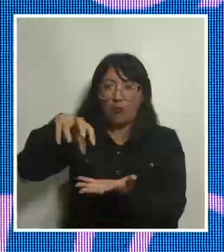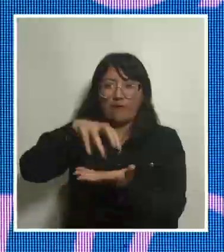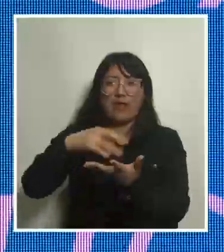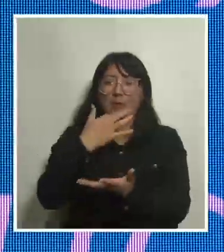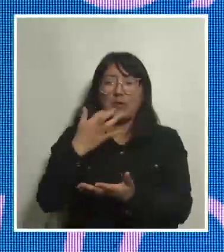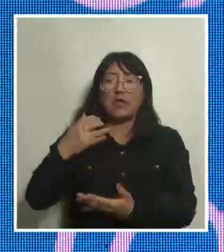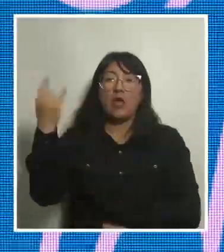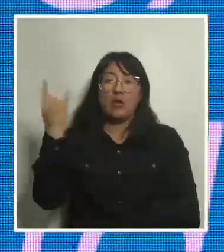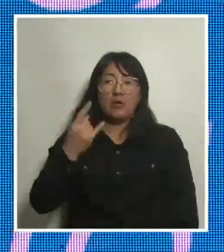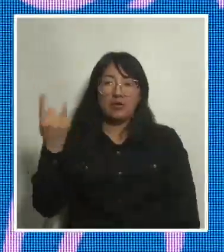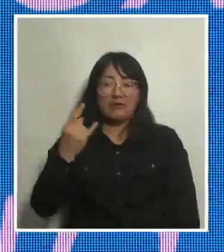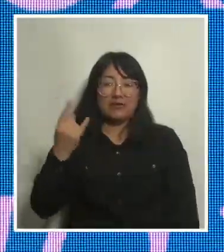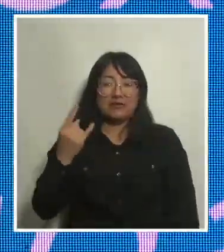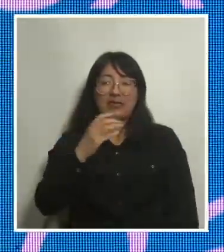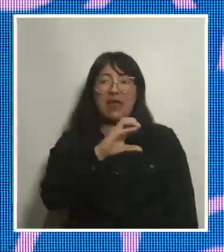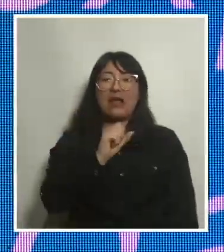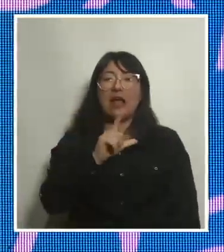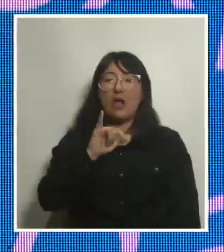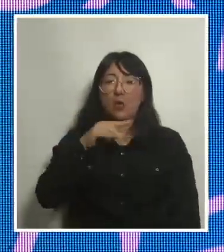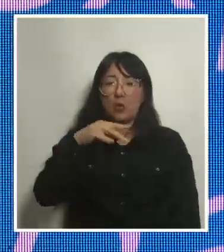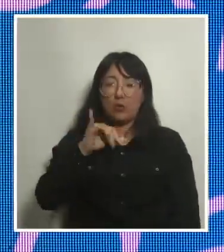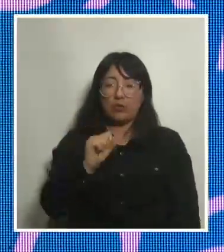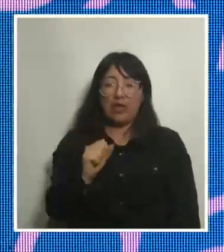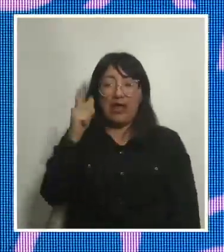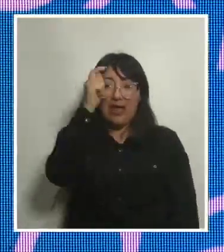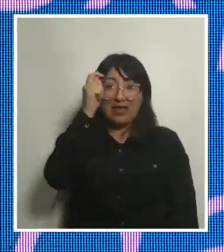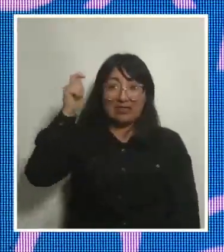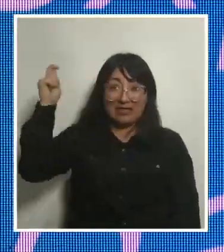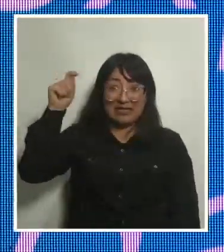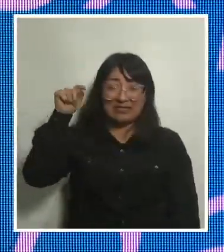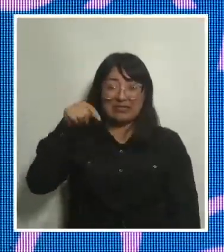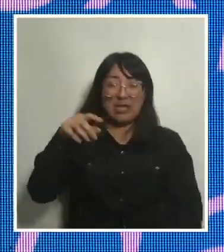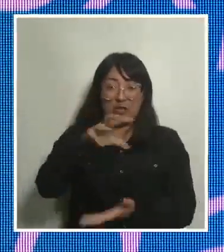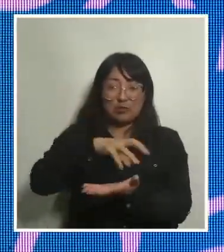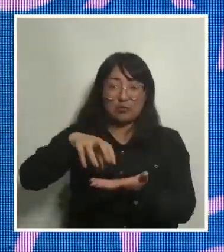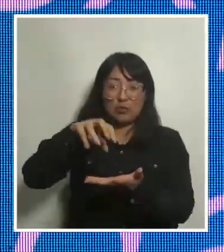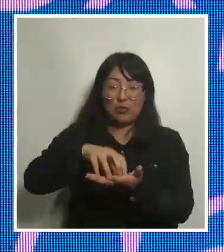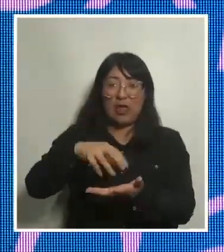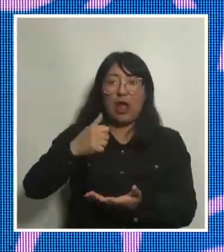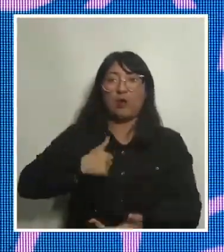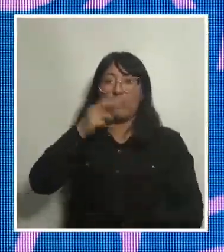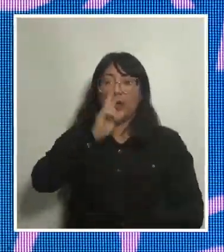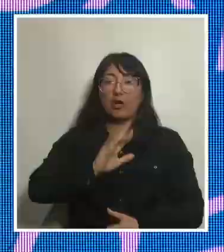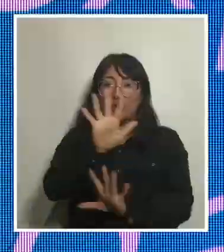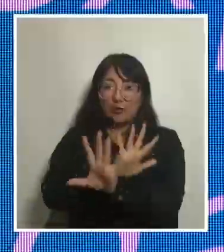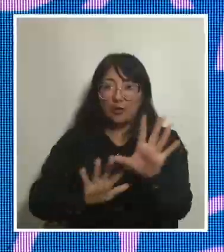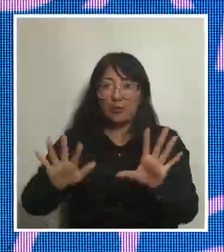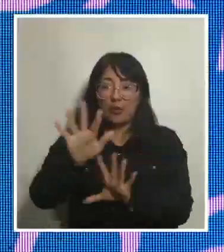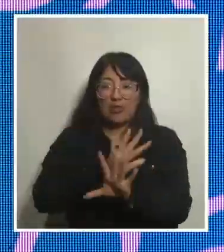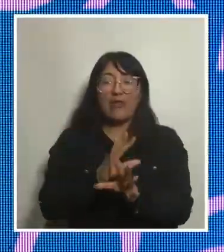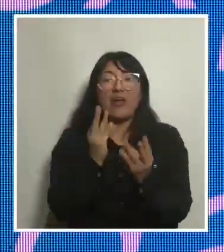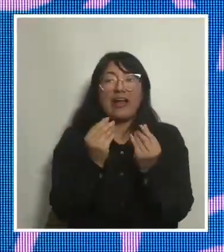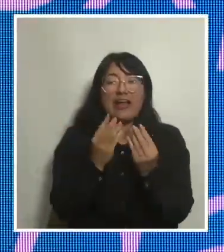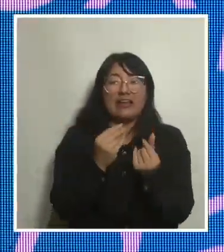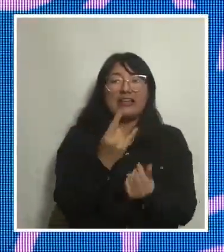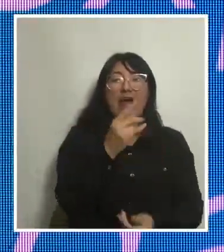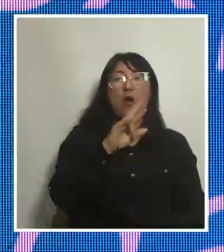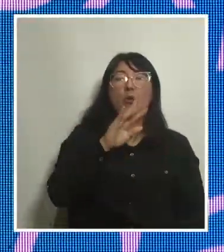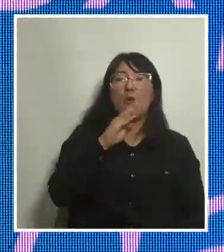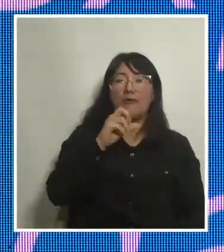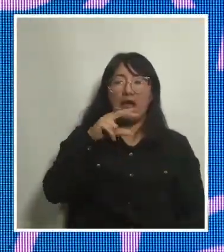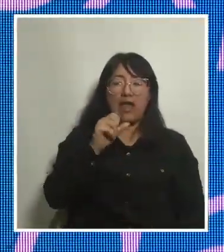Universidad Politécnica de Cataluña con la tesis La ciudad cuidadora, calidad de vida urbana desde una